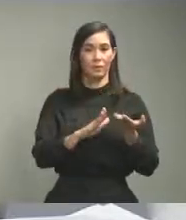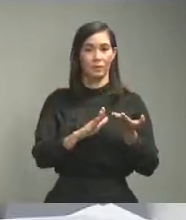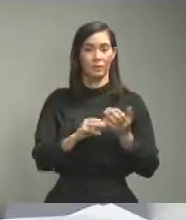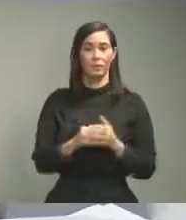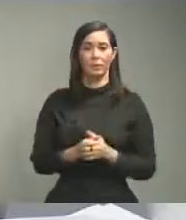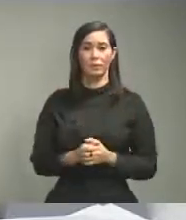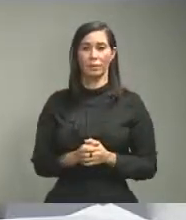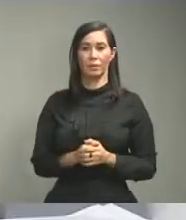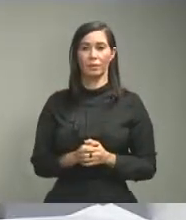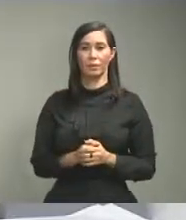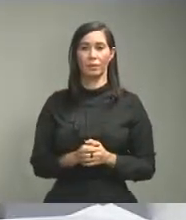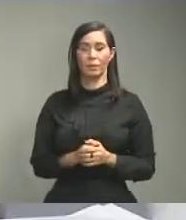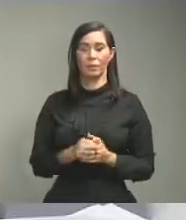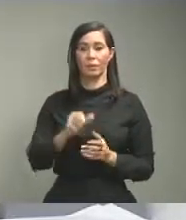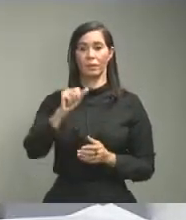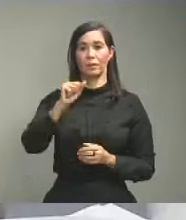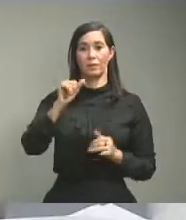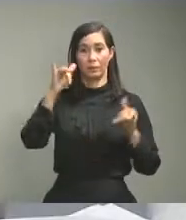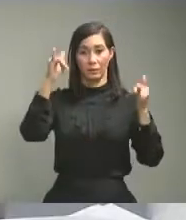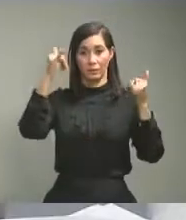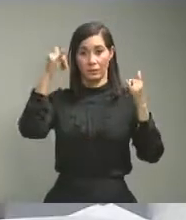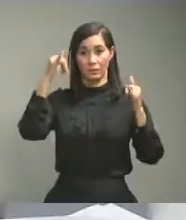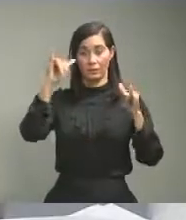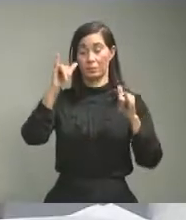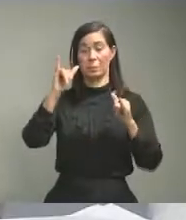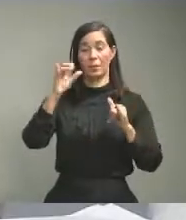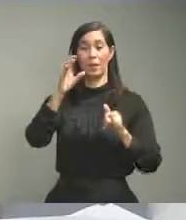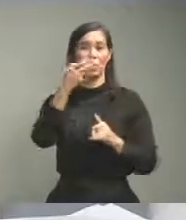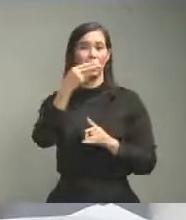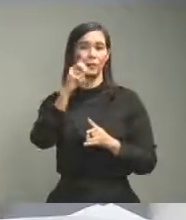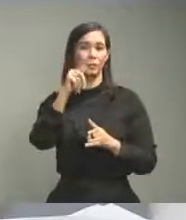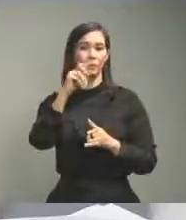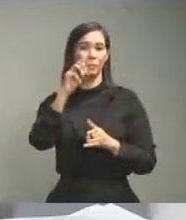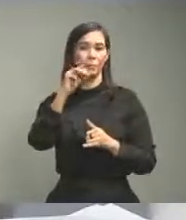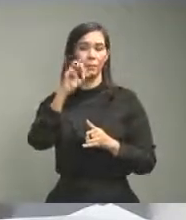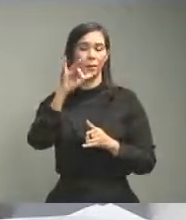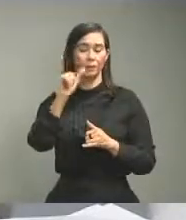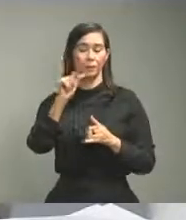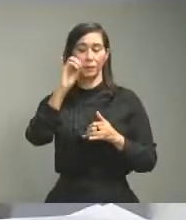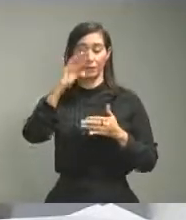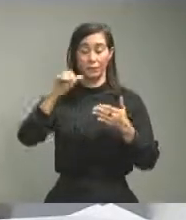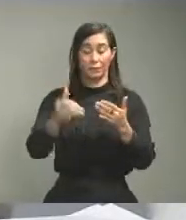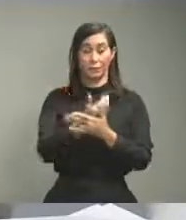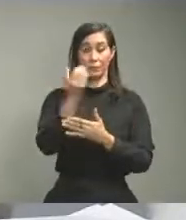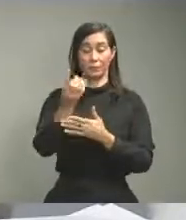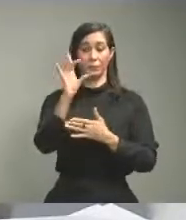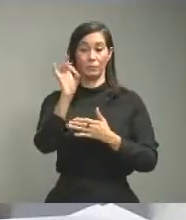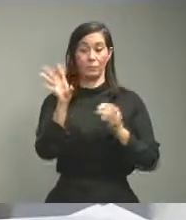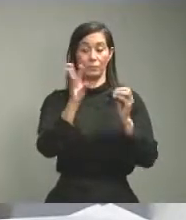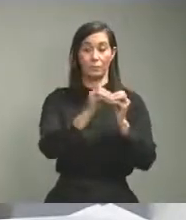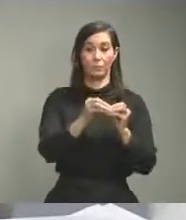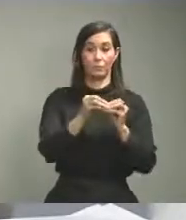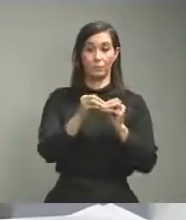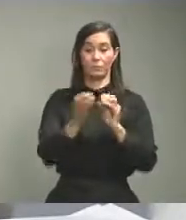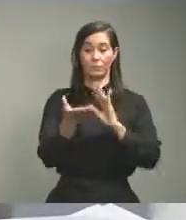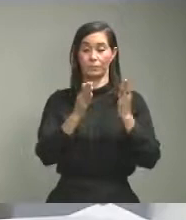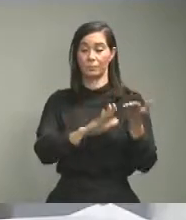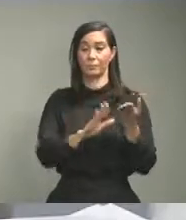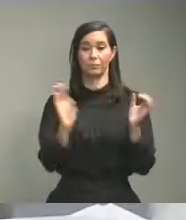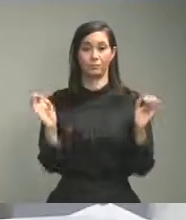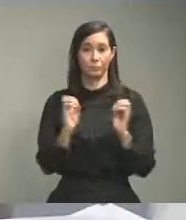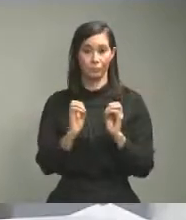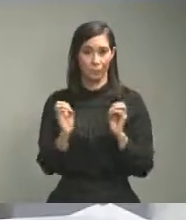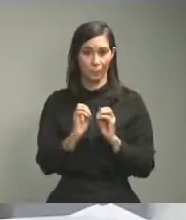Atomayor 0 casos nuevos 8 acumulados 0 fallecimientos